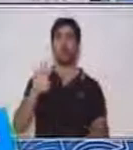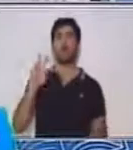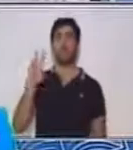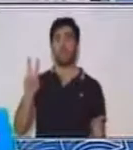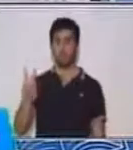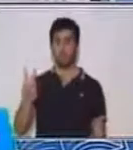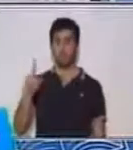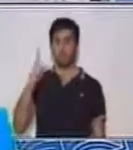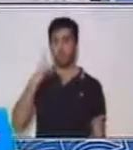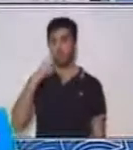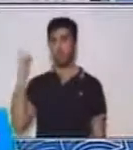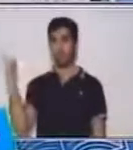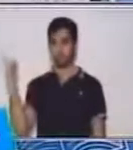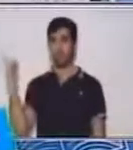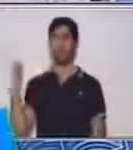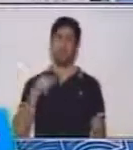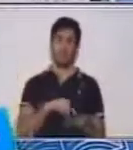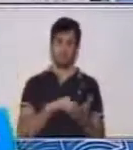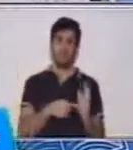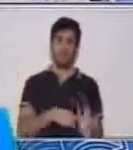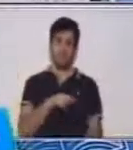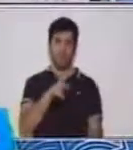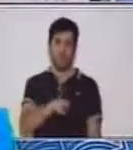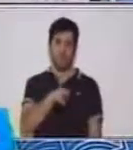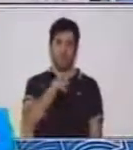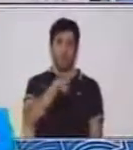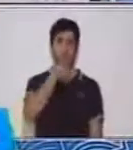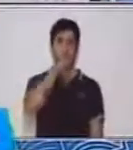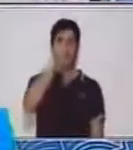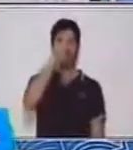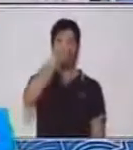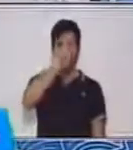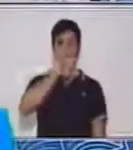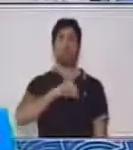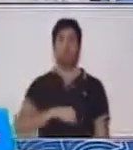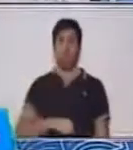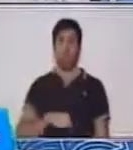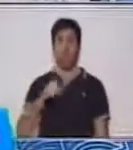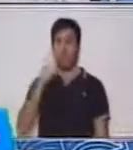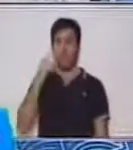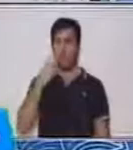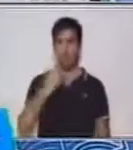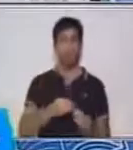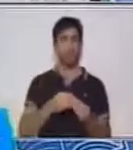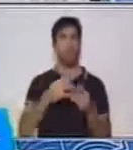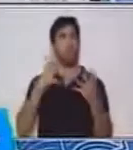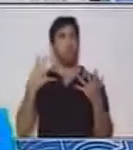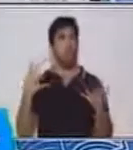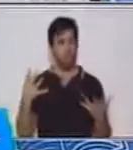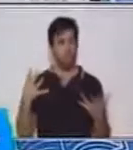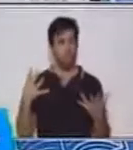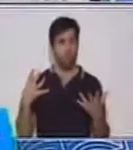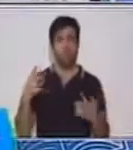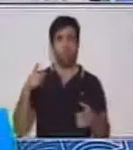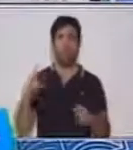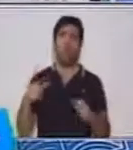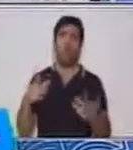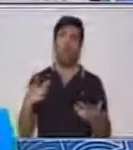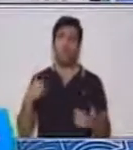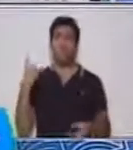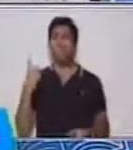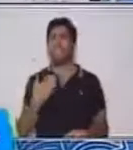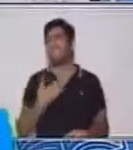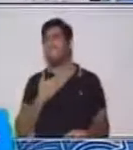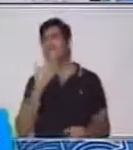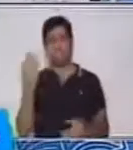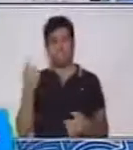Dieciséis mil ochocientos cuarenta y dos. Son cantidades grandes, pero es fácil poderlo trabajar.